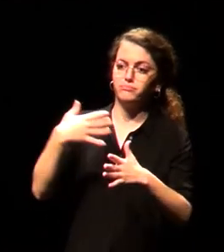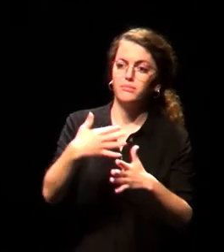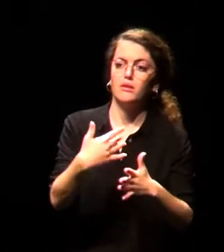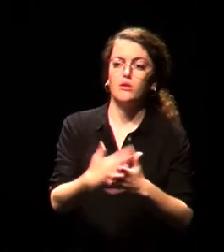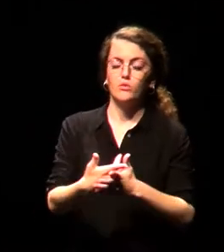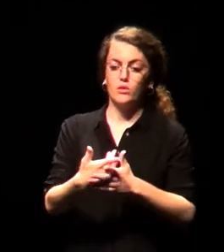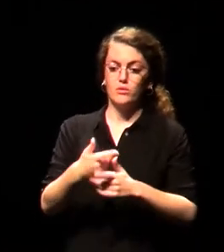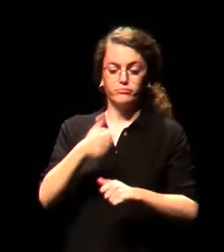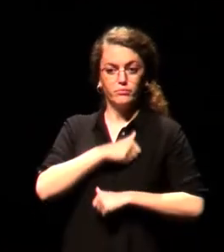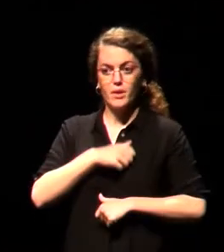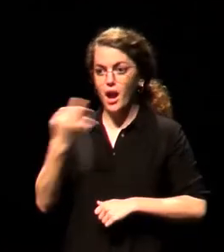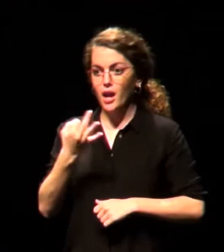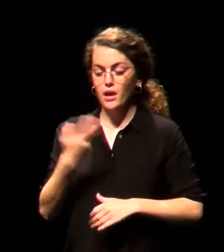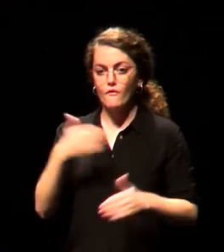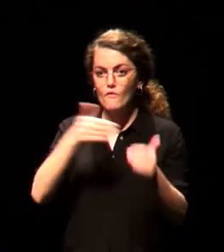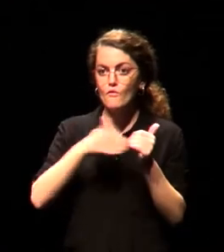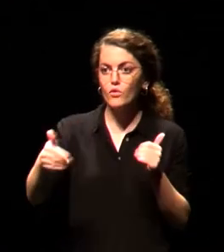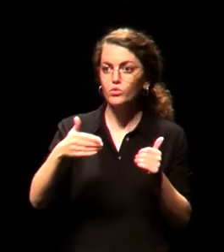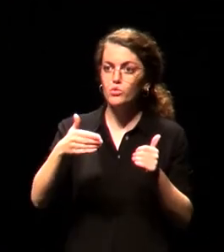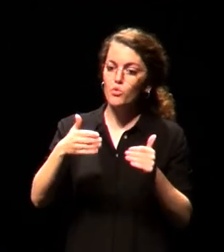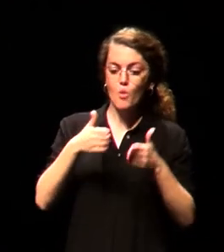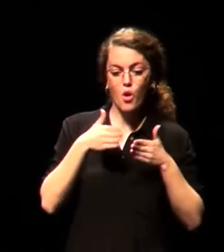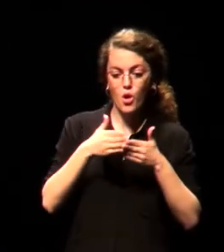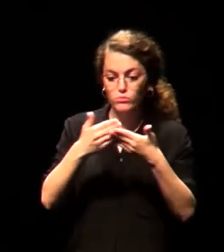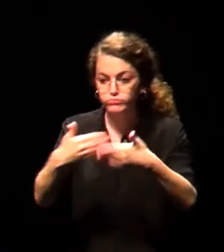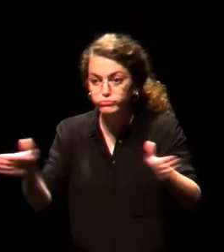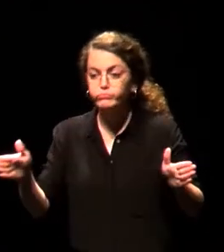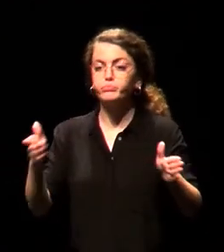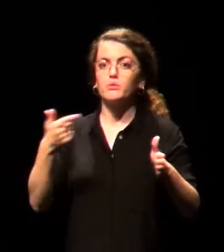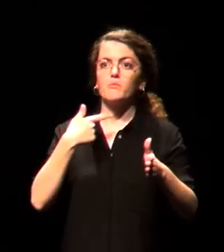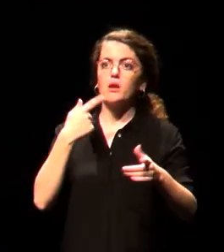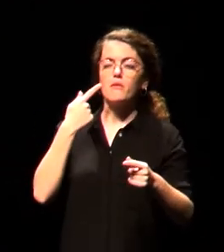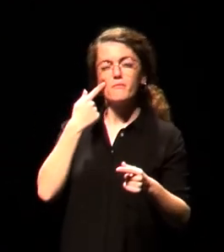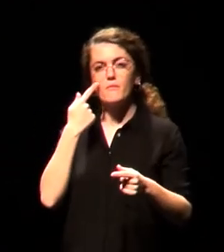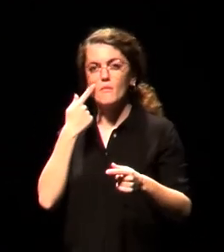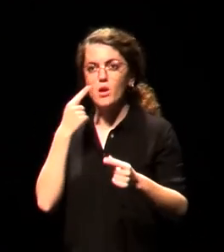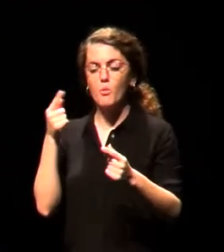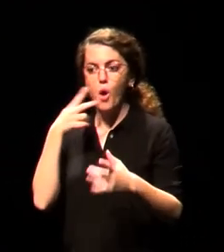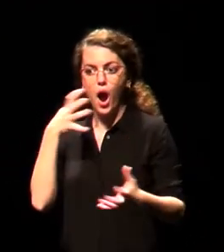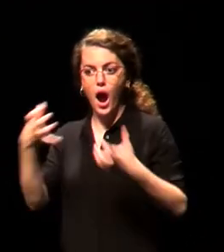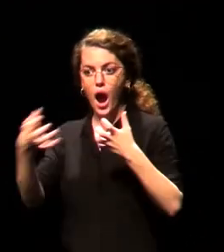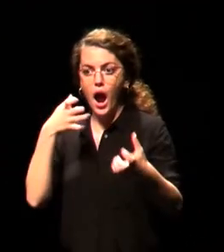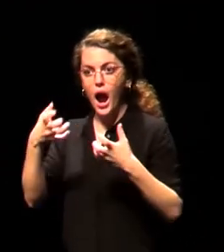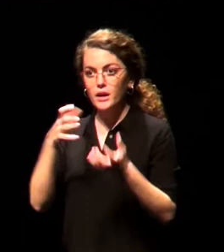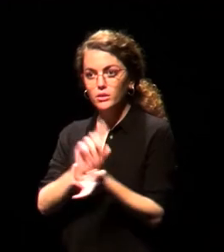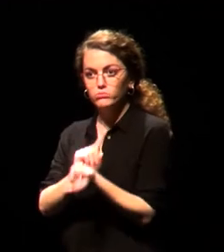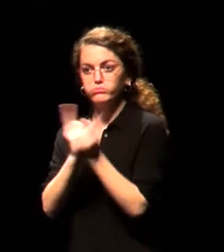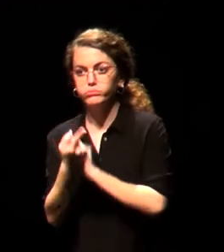el futuro nuevas vías de debate y de reflexión en este campo de las artes, ya que somos conscientes de que aún hay un largo camino por recorrer.